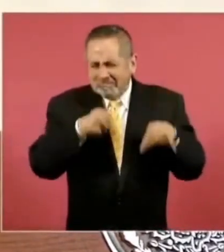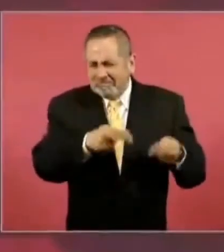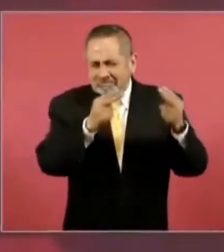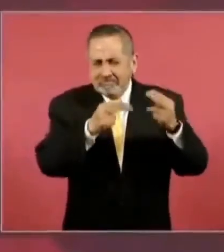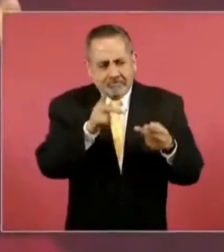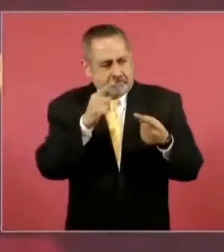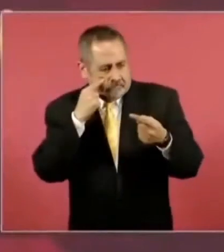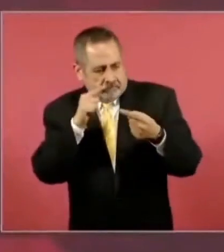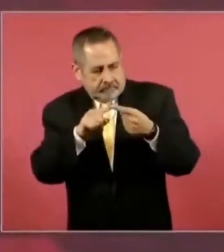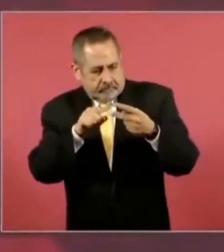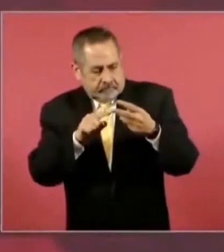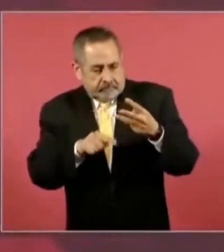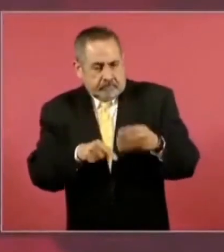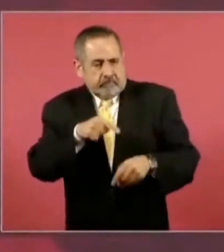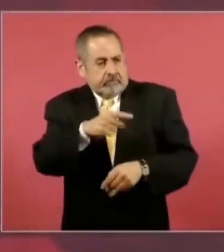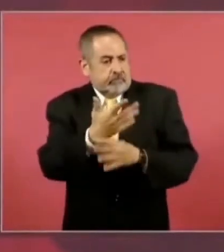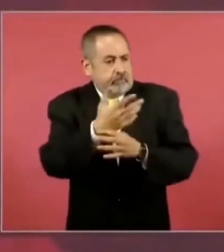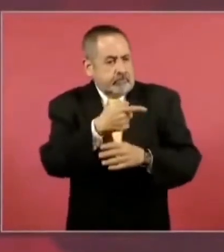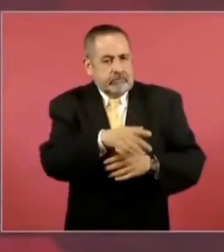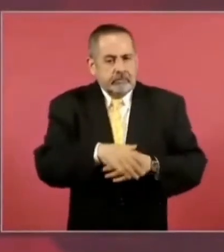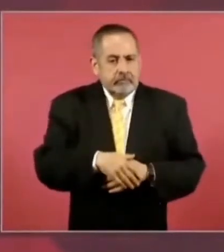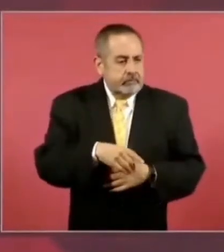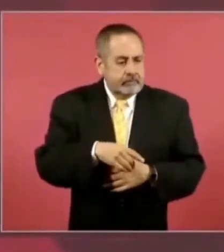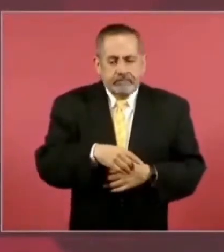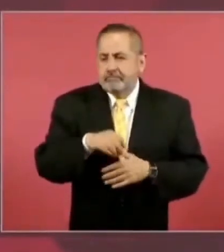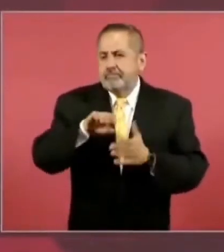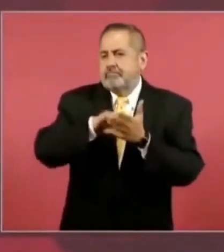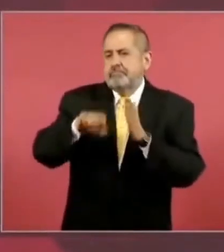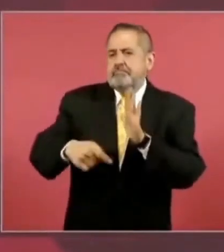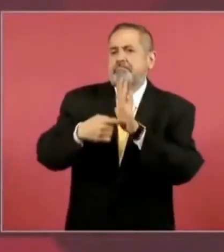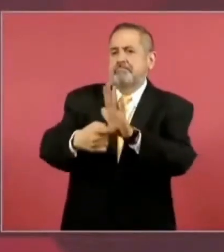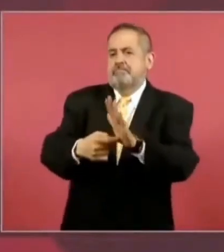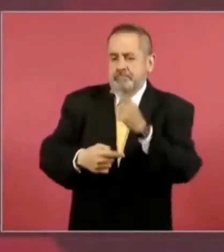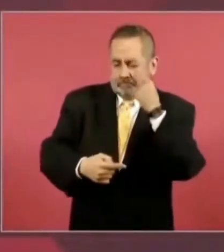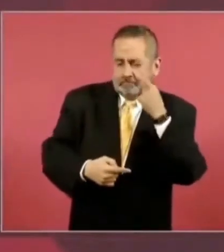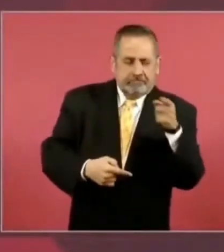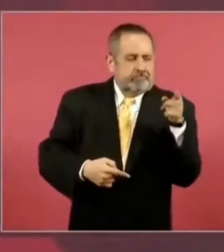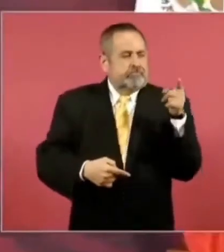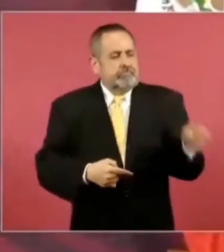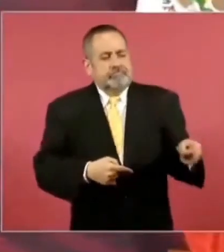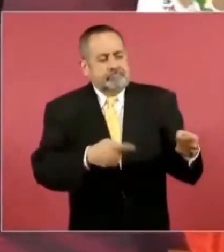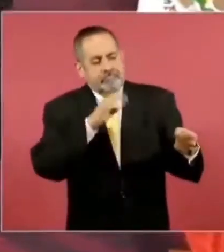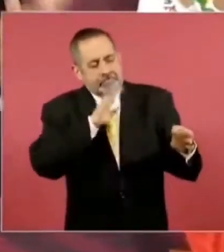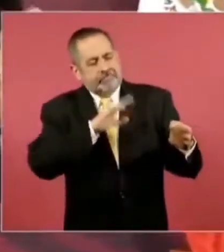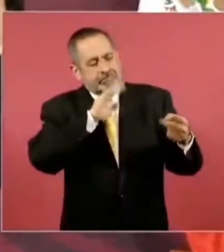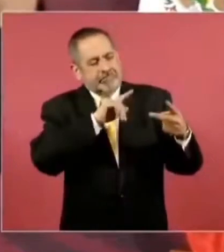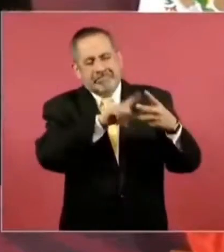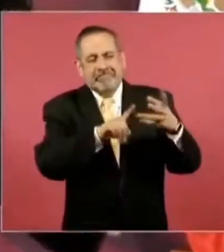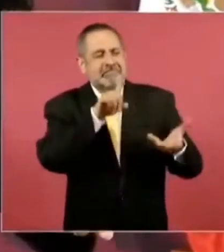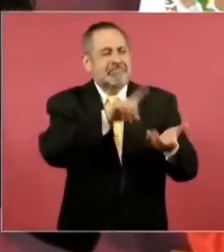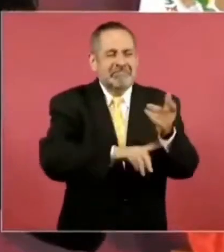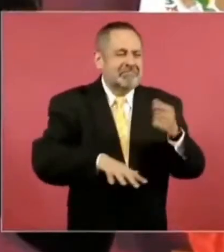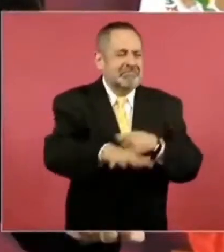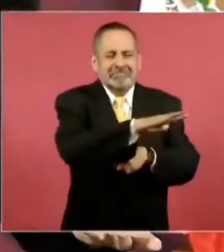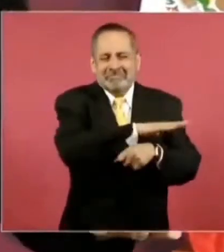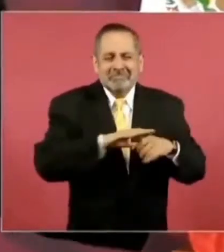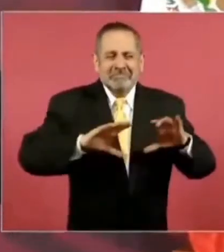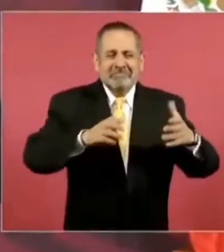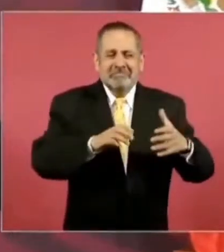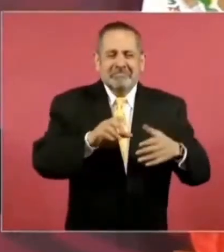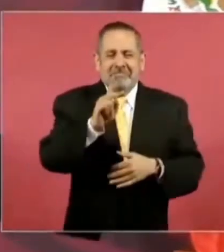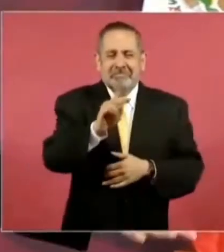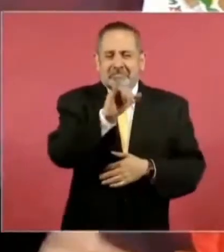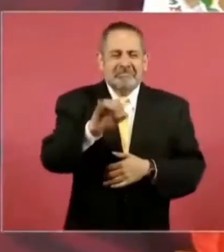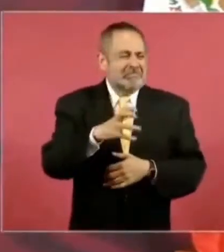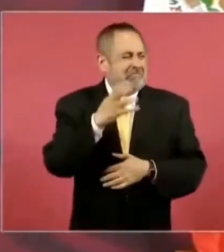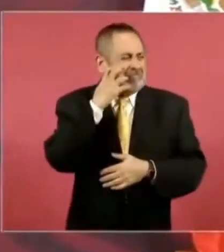es que él es el que me sirve en este caso para explicar toda la podredumbre que hay en